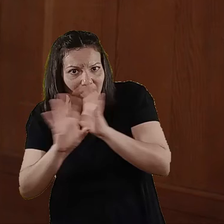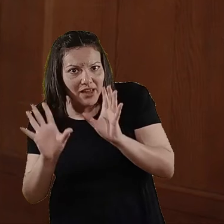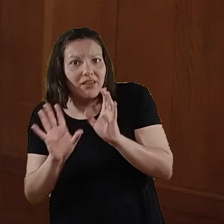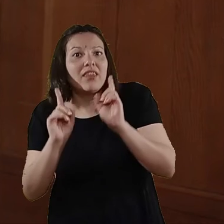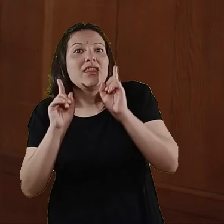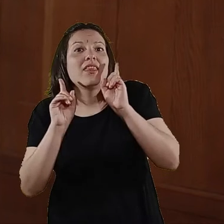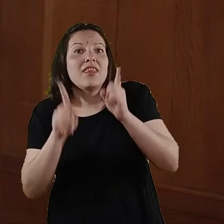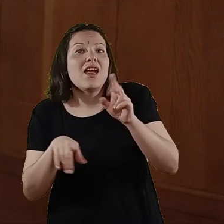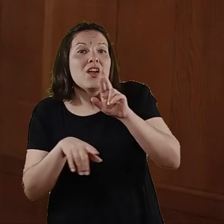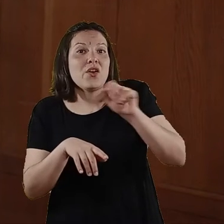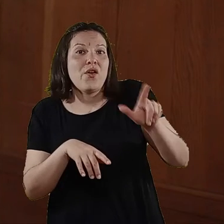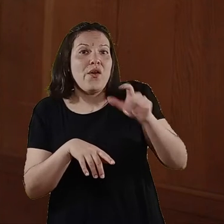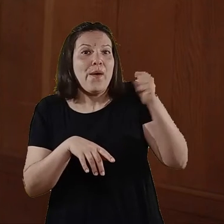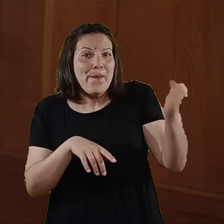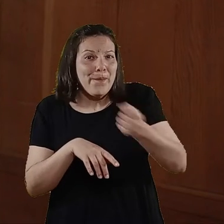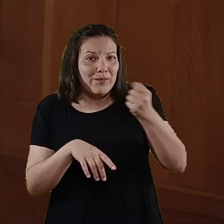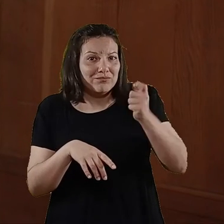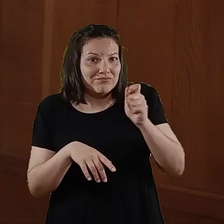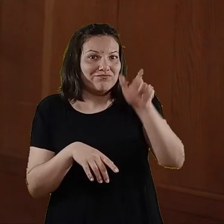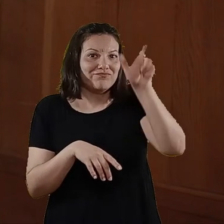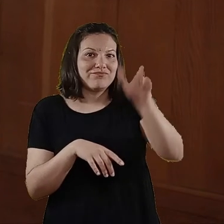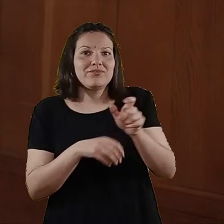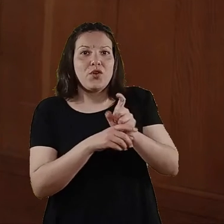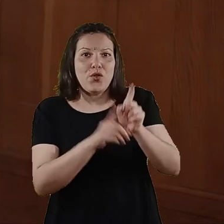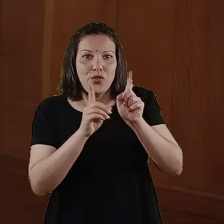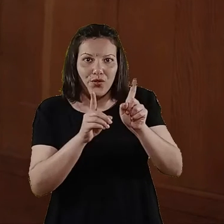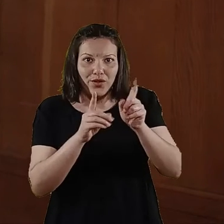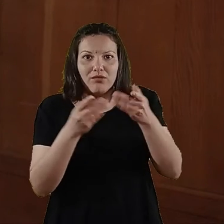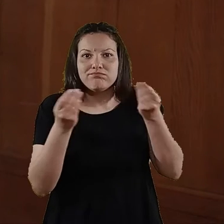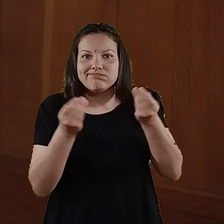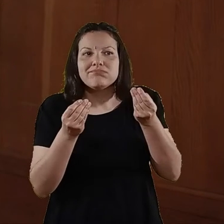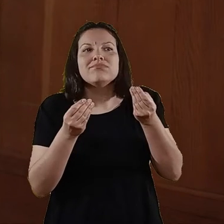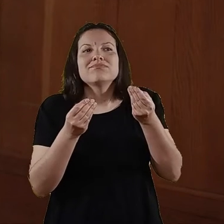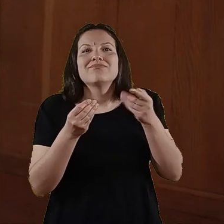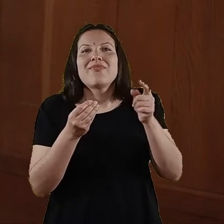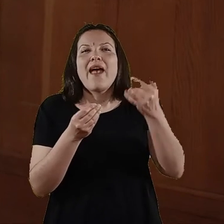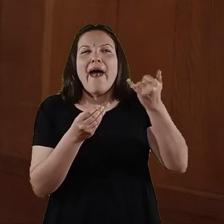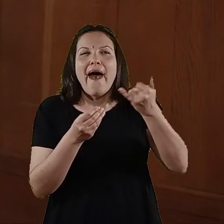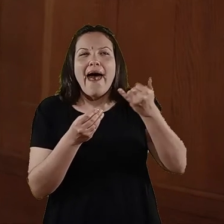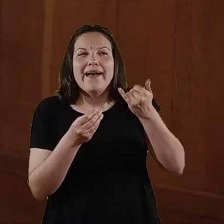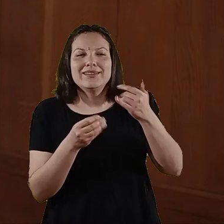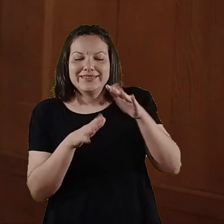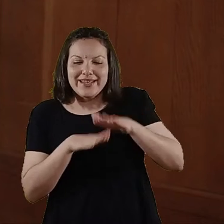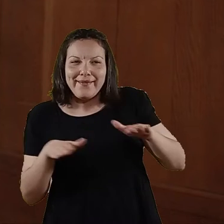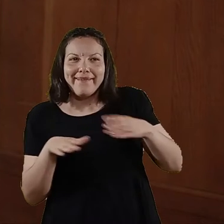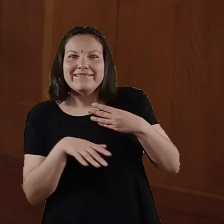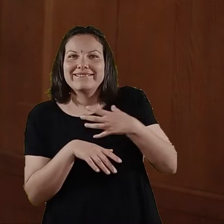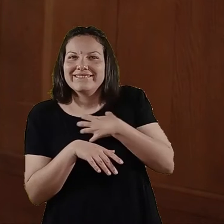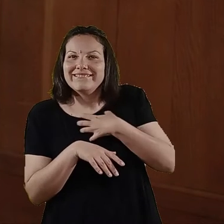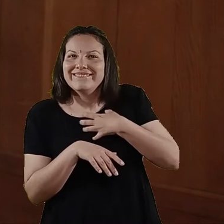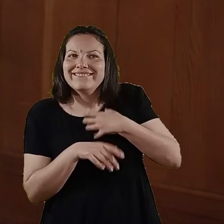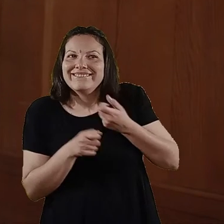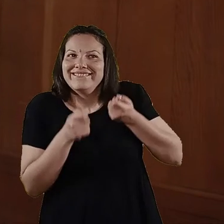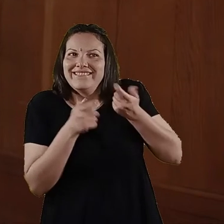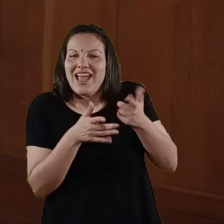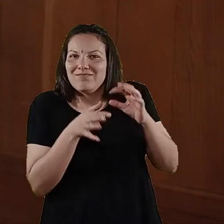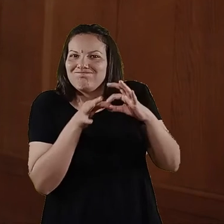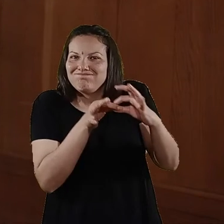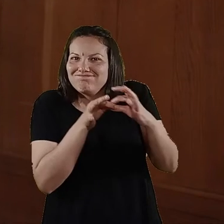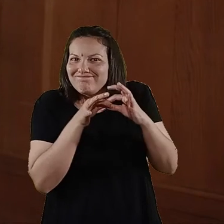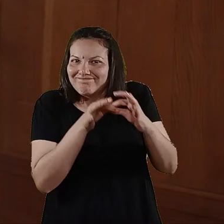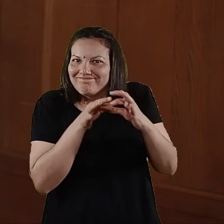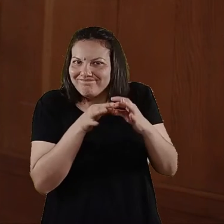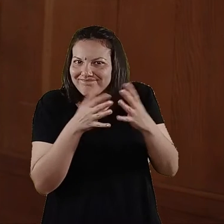También en esto juegan un rol muy importante los docentes porque muchas veces esa confianza también se lo